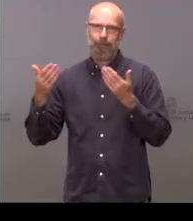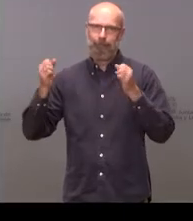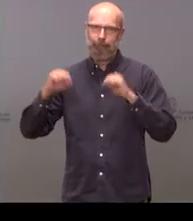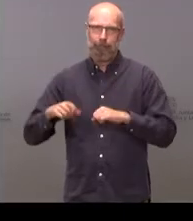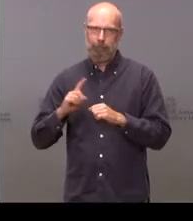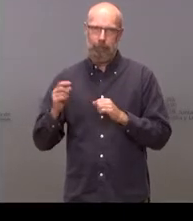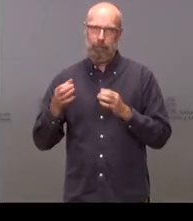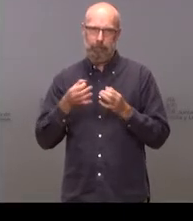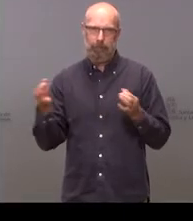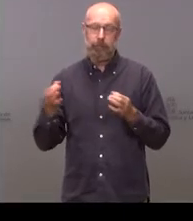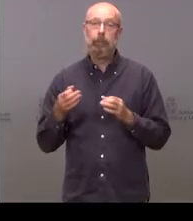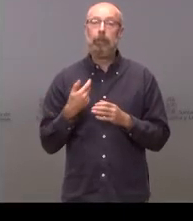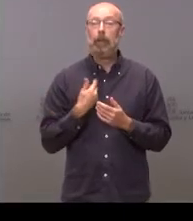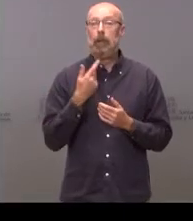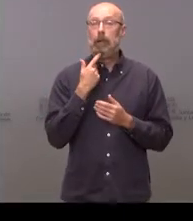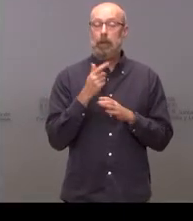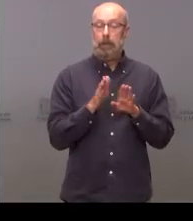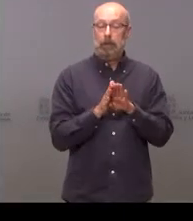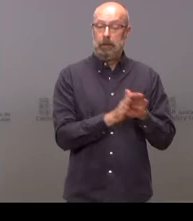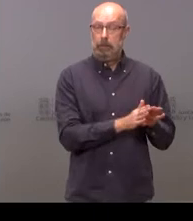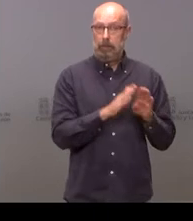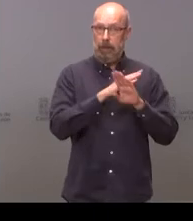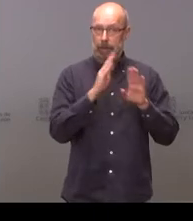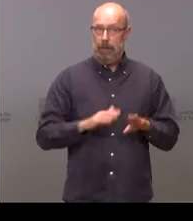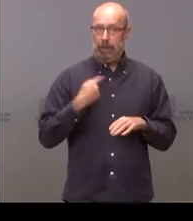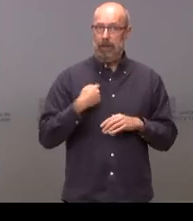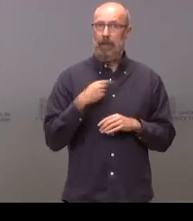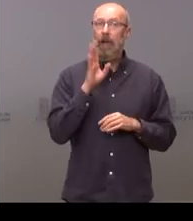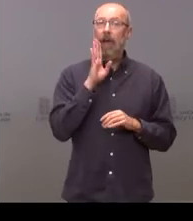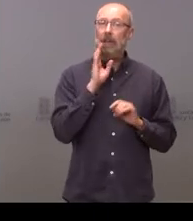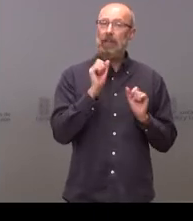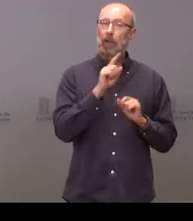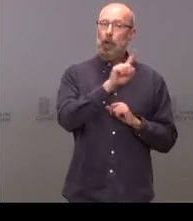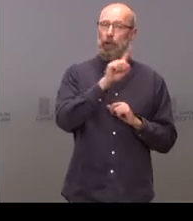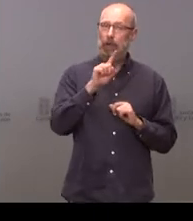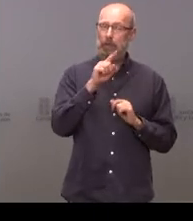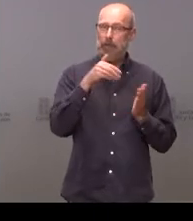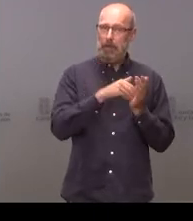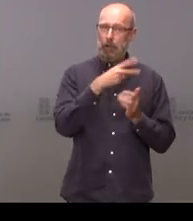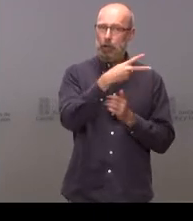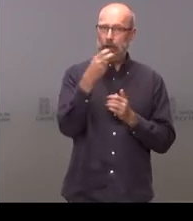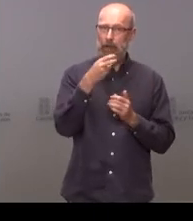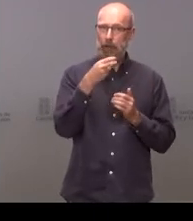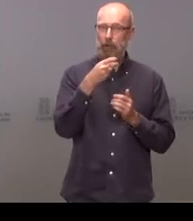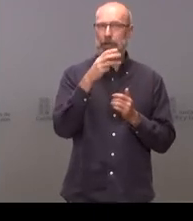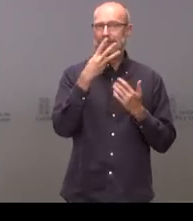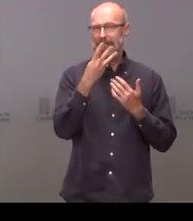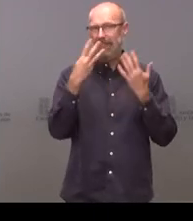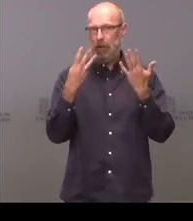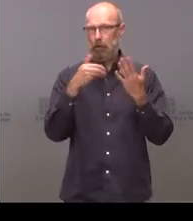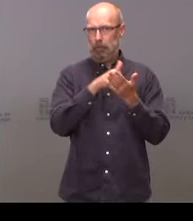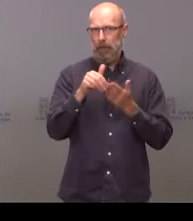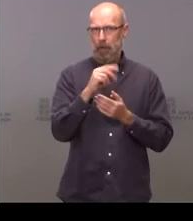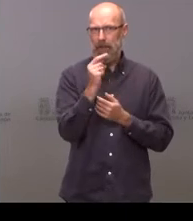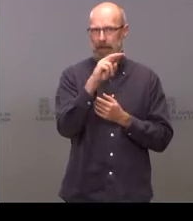el final, a la cifra que vimos en el cuadro de ingresos de 11.238 millones de euros de ingresos no financieros, añadiríamos esa